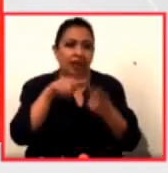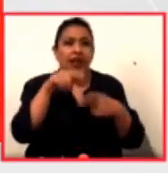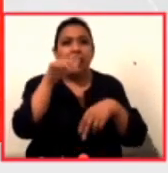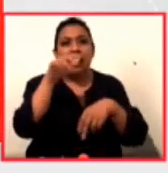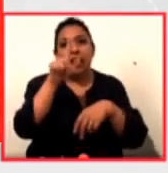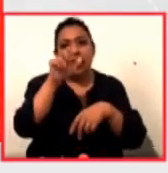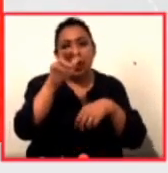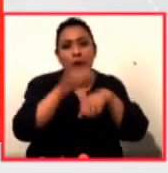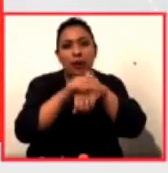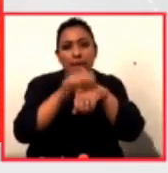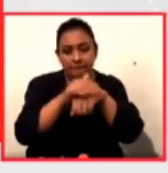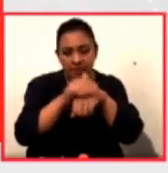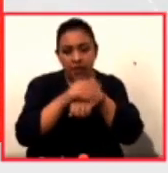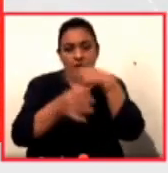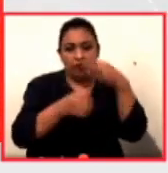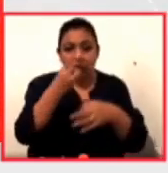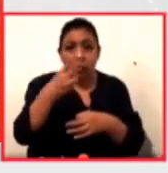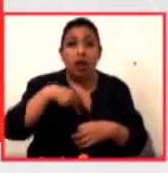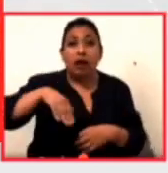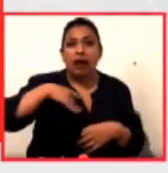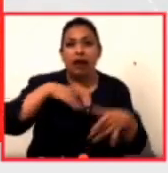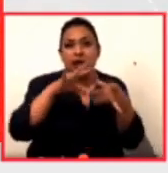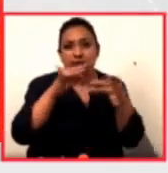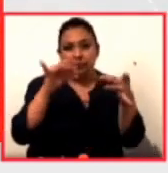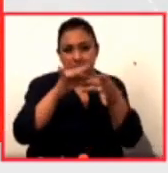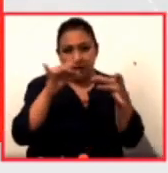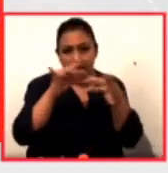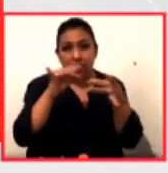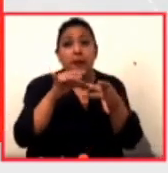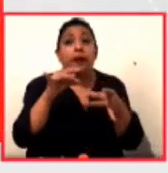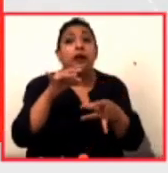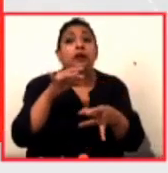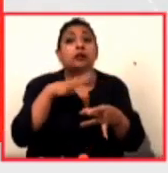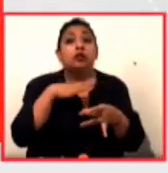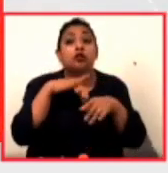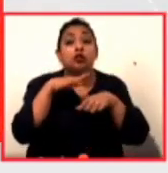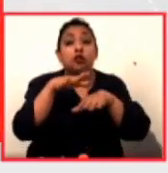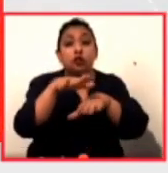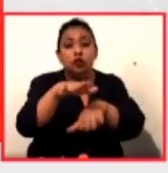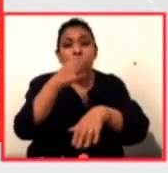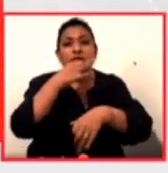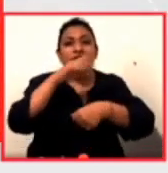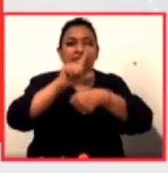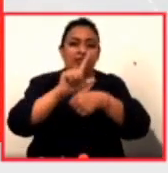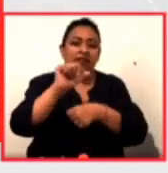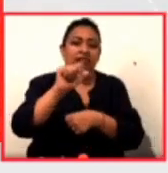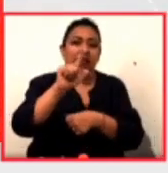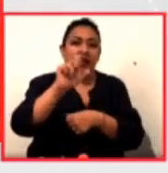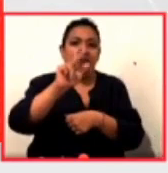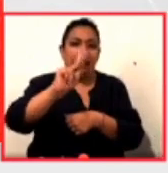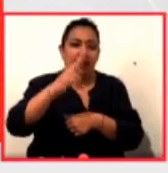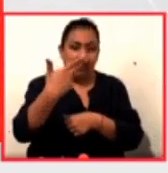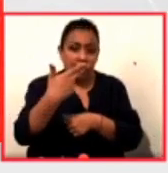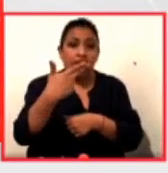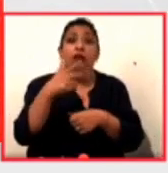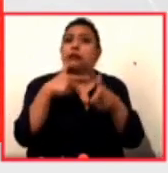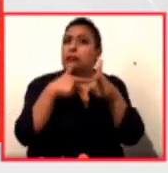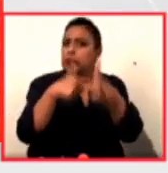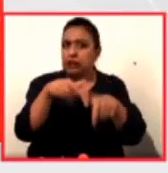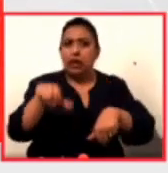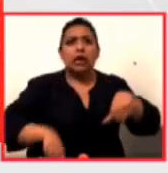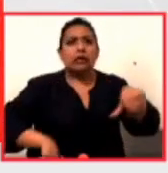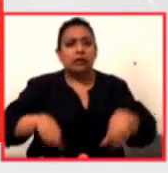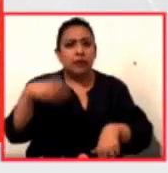te parece, Rafael? Ya que mencionaste a la universidad, más adelante vamos a hablar de el festival Alef. Seguimos con actividades que